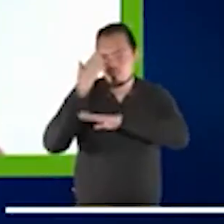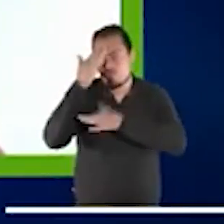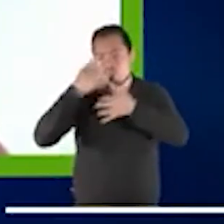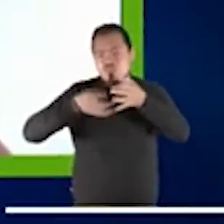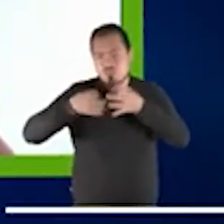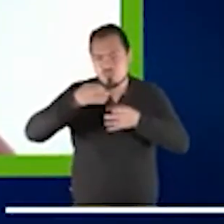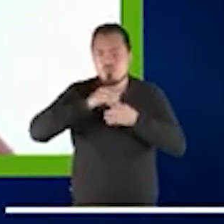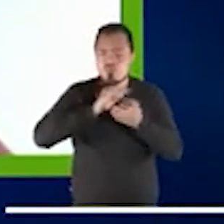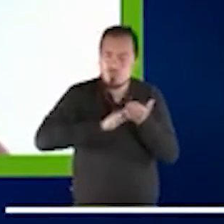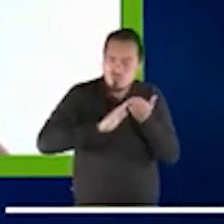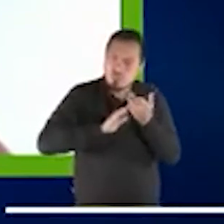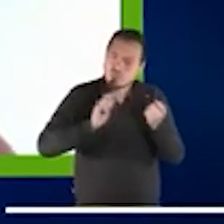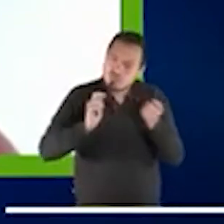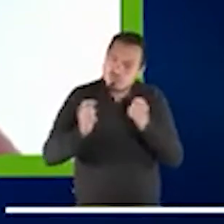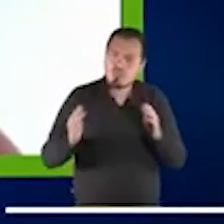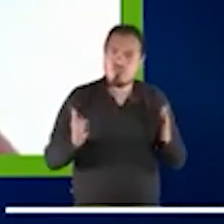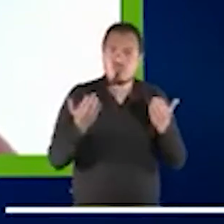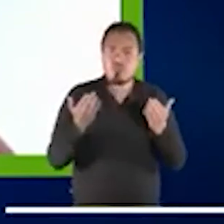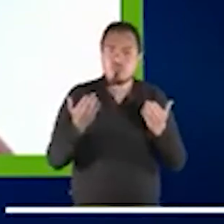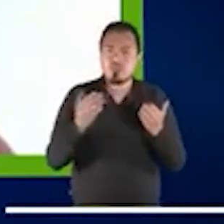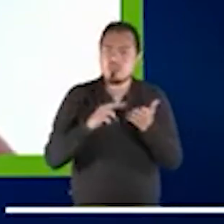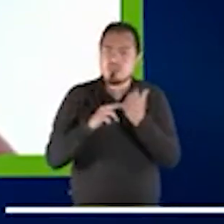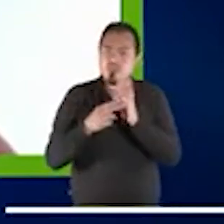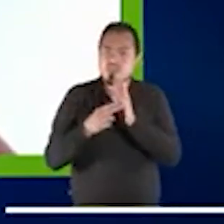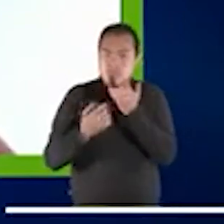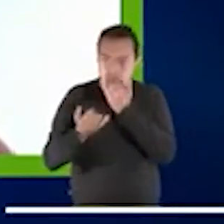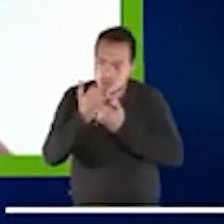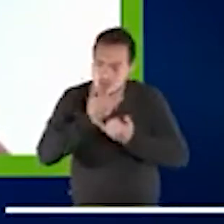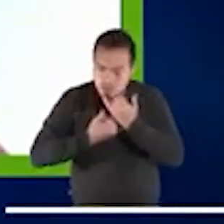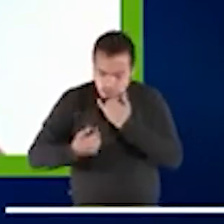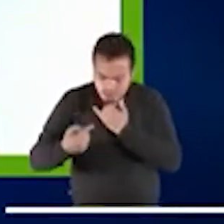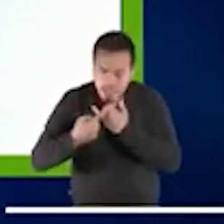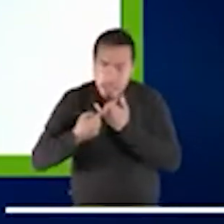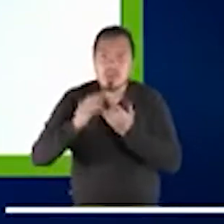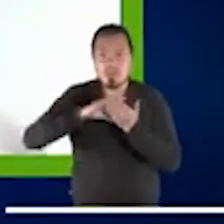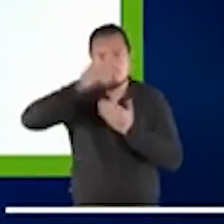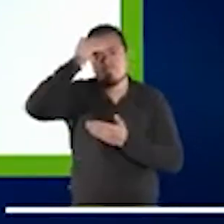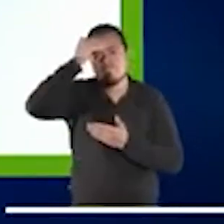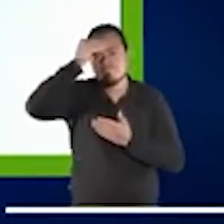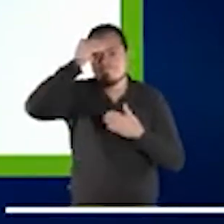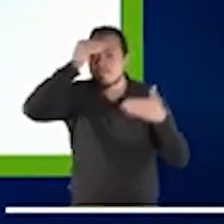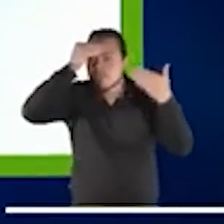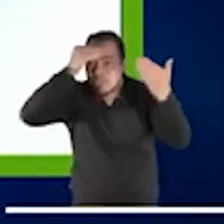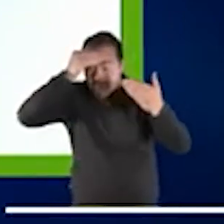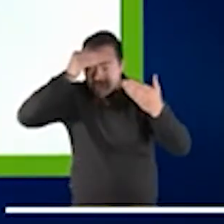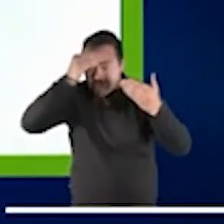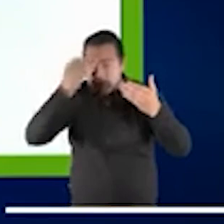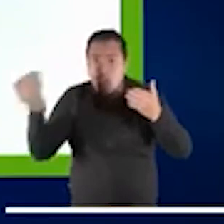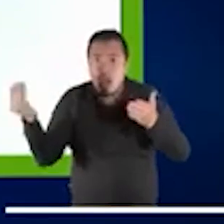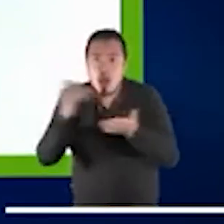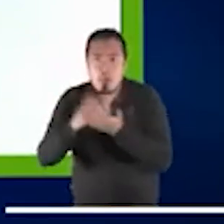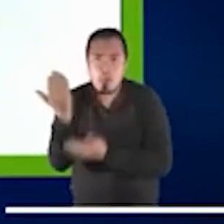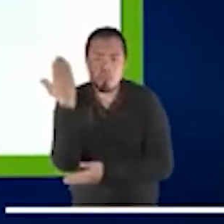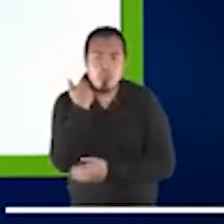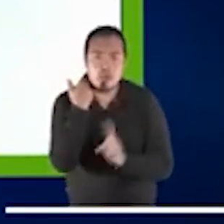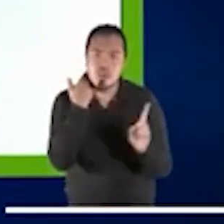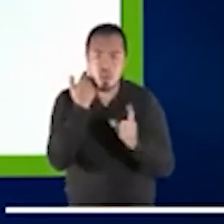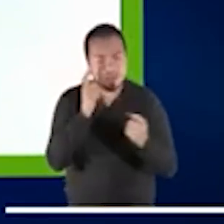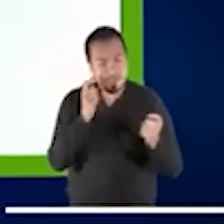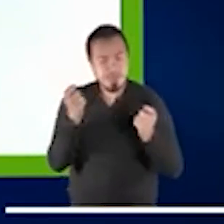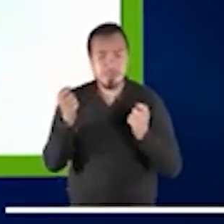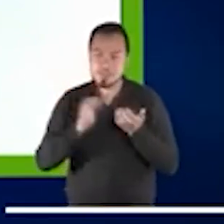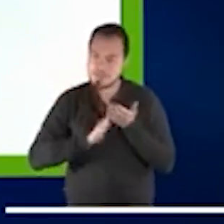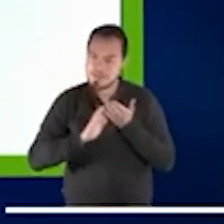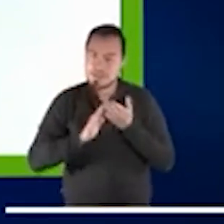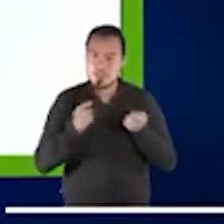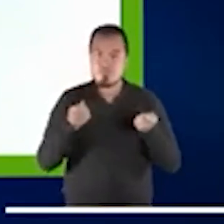es importante también es aprender de los errores para garantizar que eso no pase otra vez entonces de esta manera estamos mirando